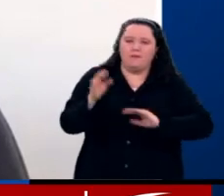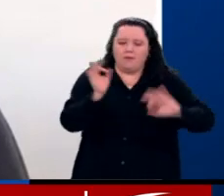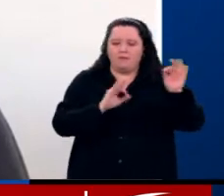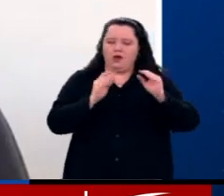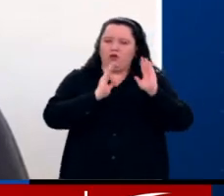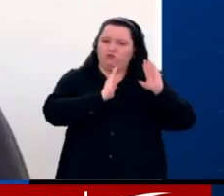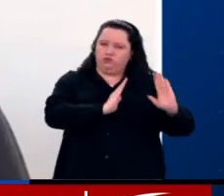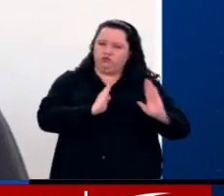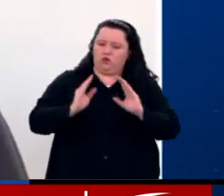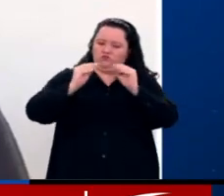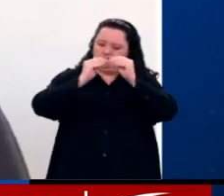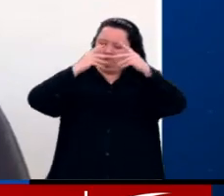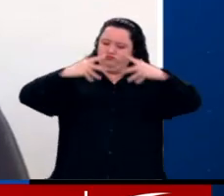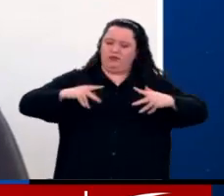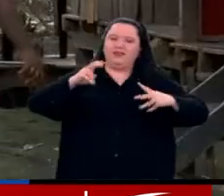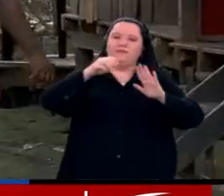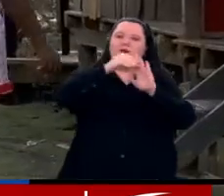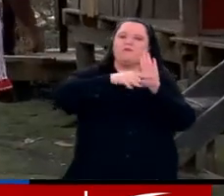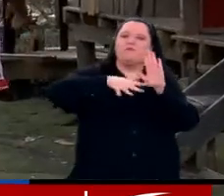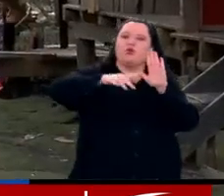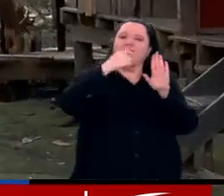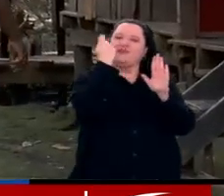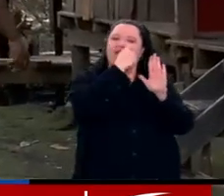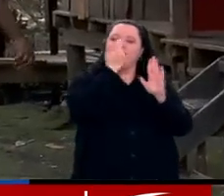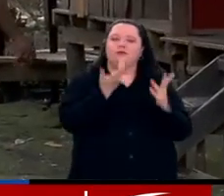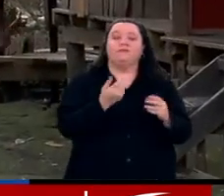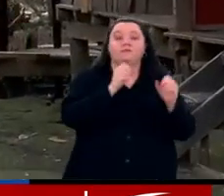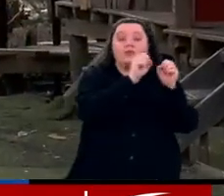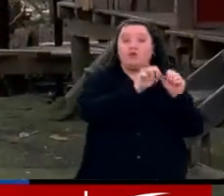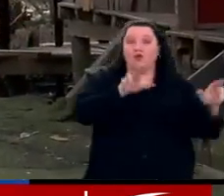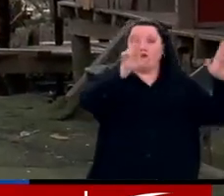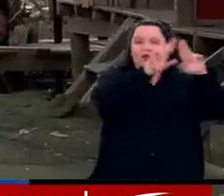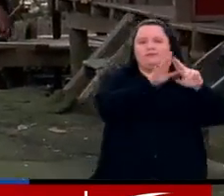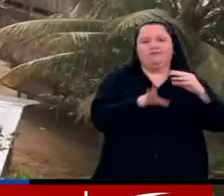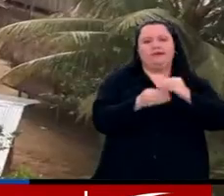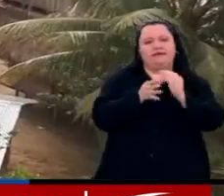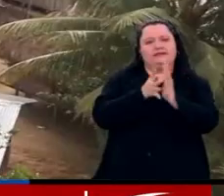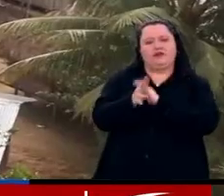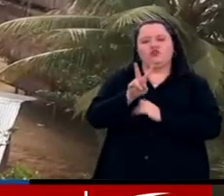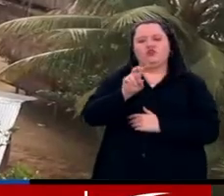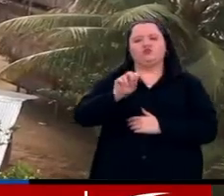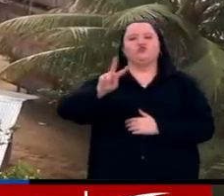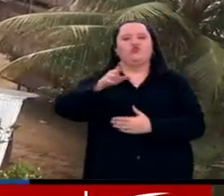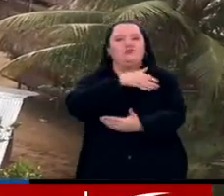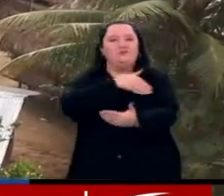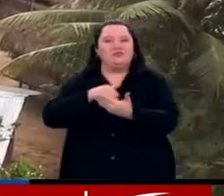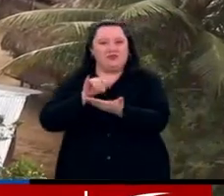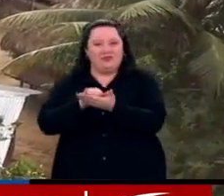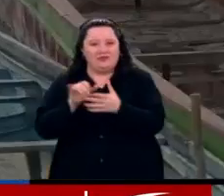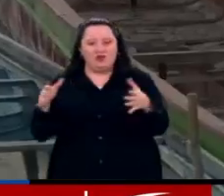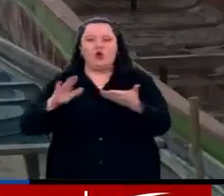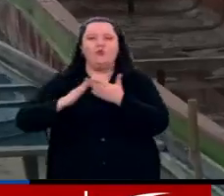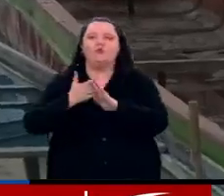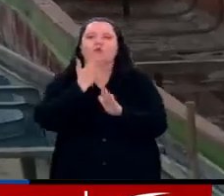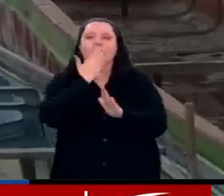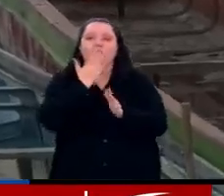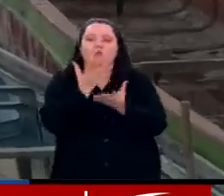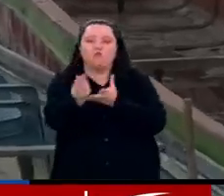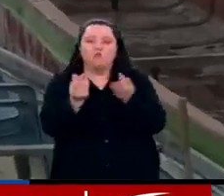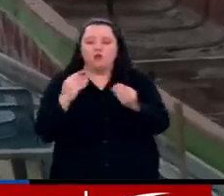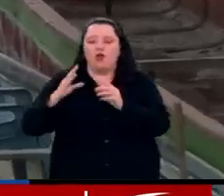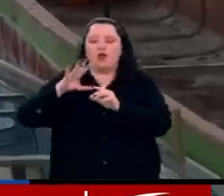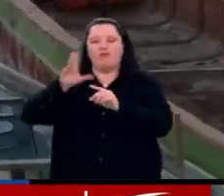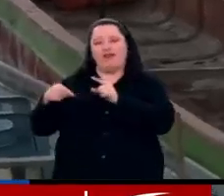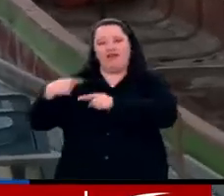estructural sobre la política de drogas. Naciones Unidas también informó que 2.2 millones de personas de comunidades indígenas y